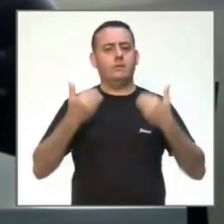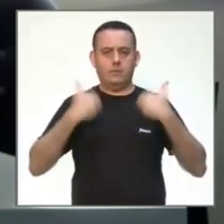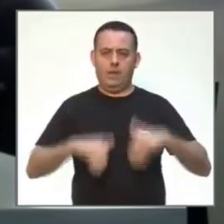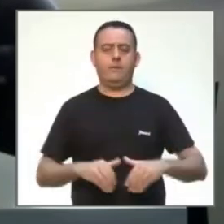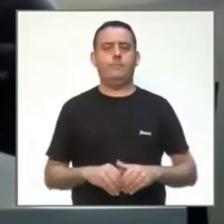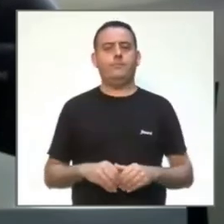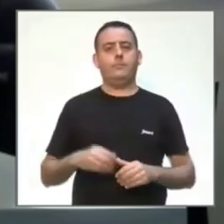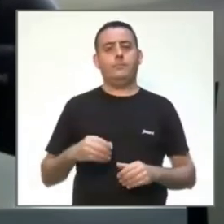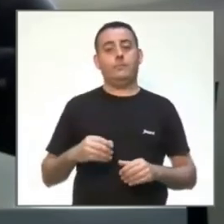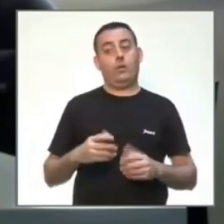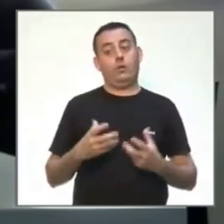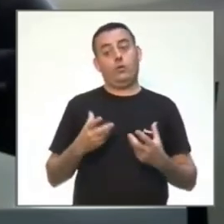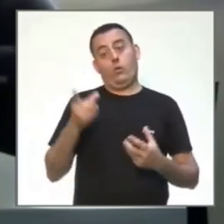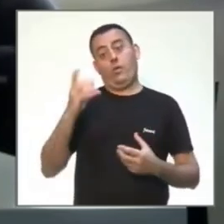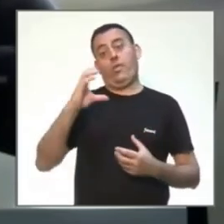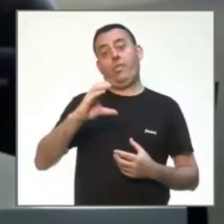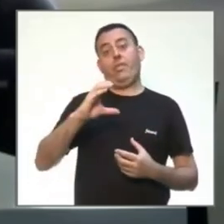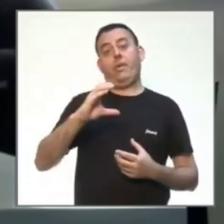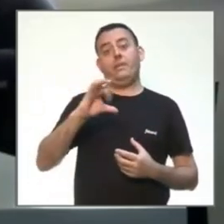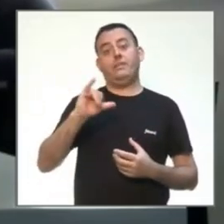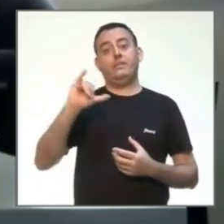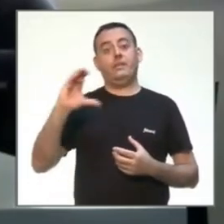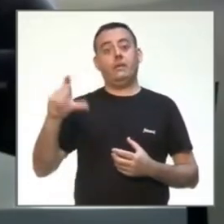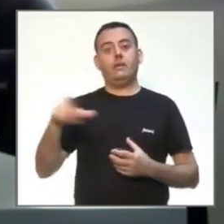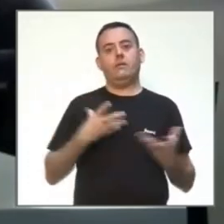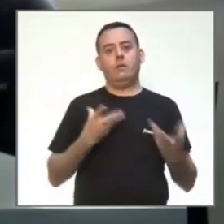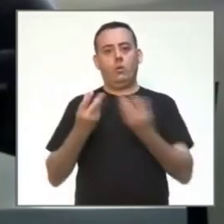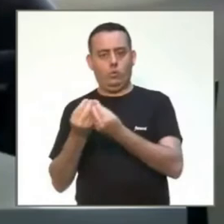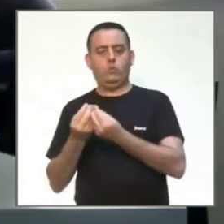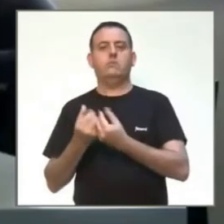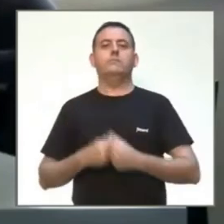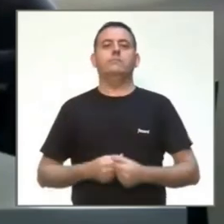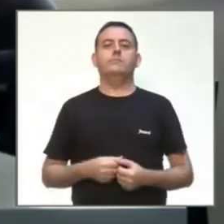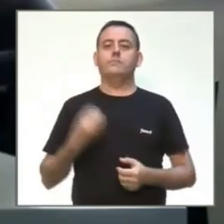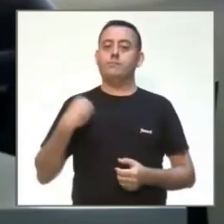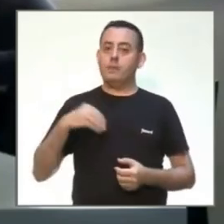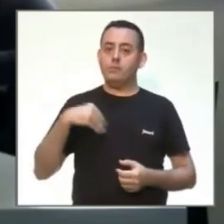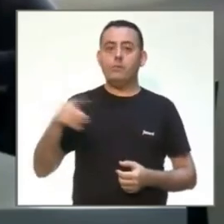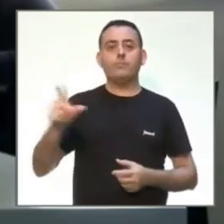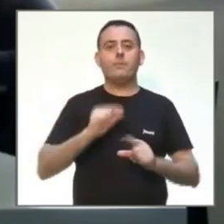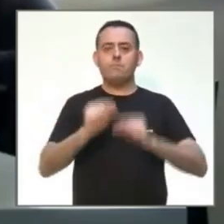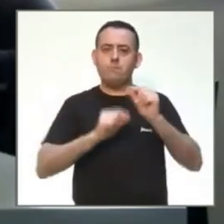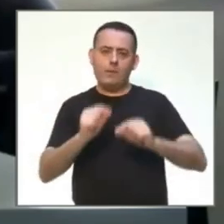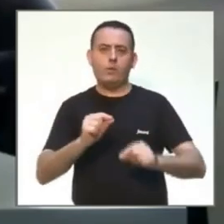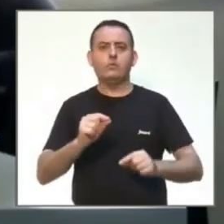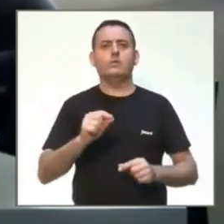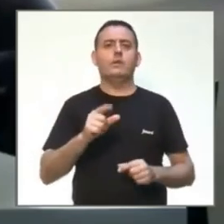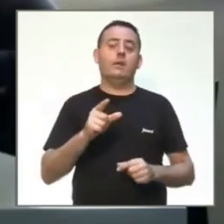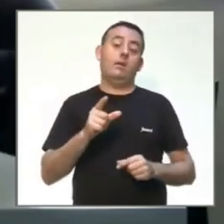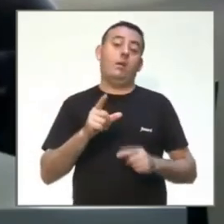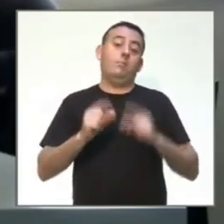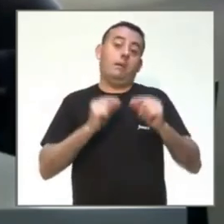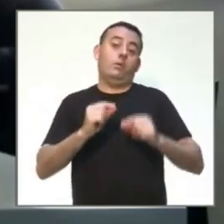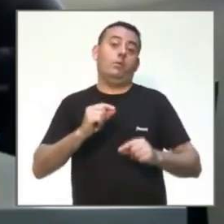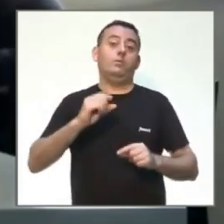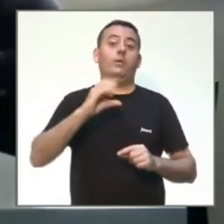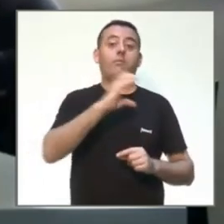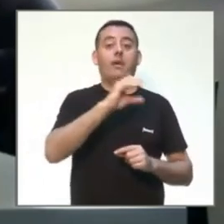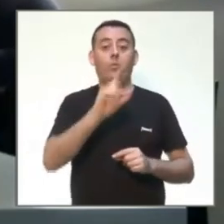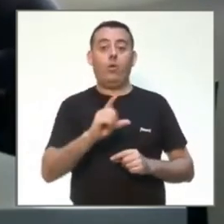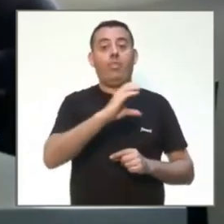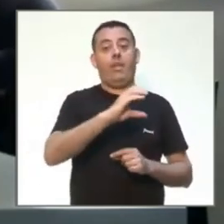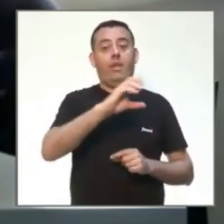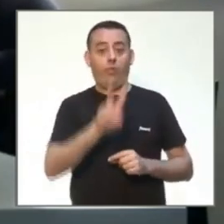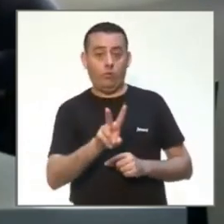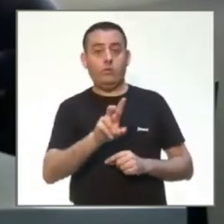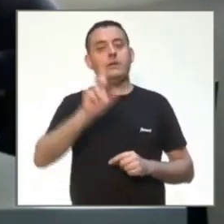una determinada capa de virus, el norovirus G1 o G2, el virus de la hepatitis, que básicamente los